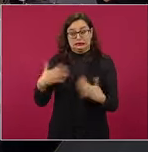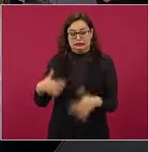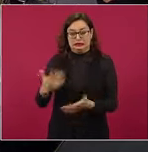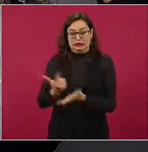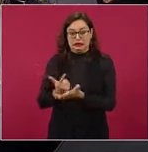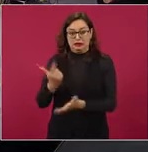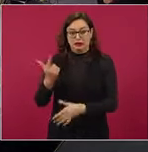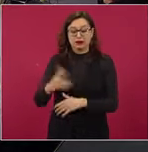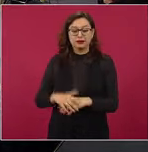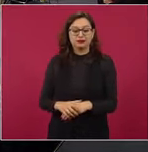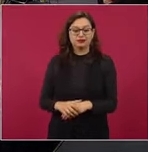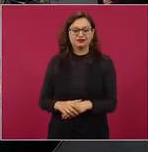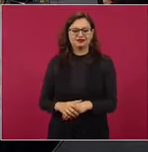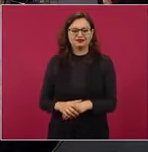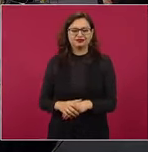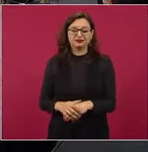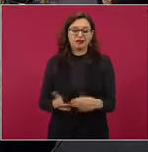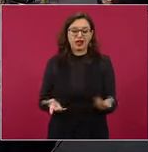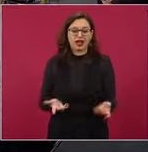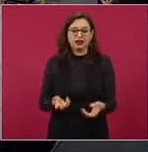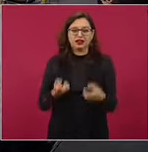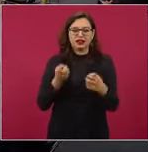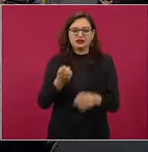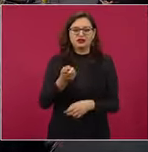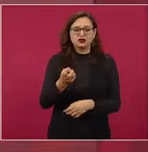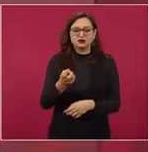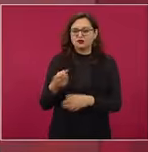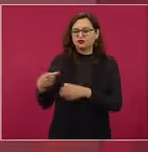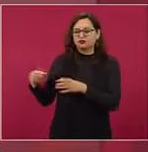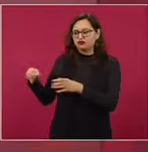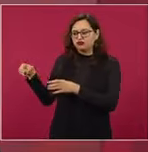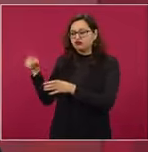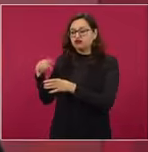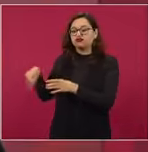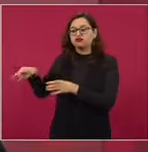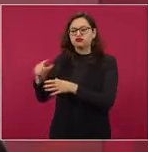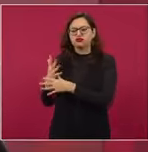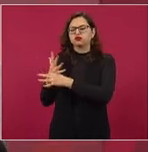por eso cuando hablan de lealtad, yo soy muy leal.